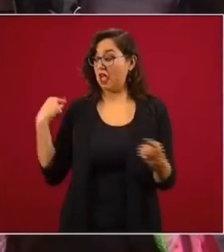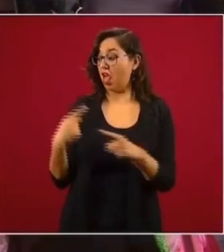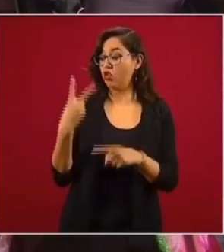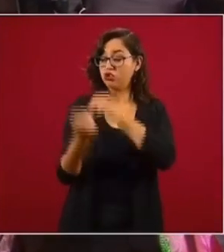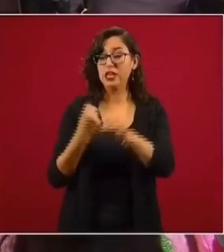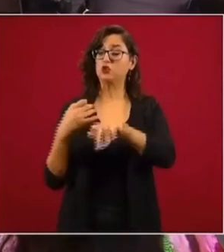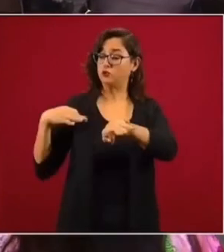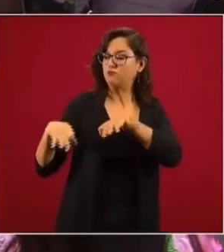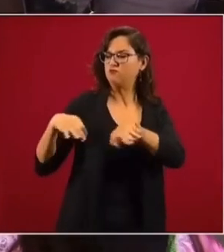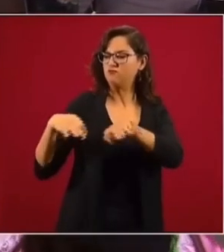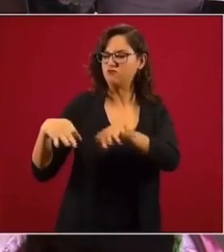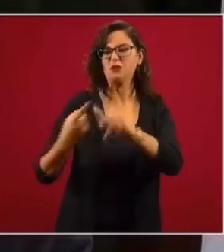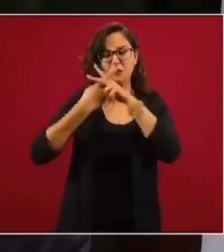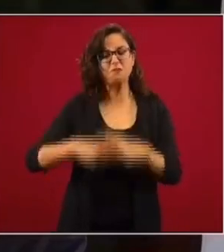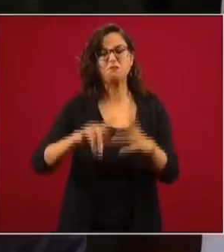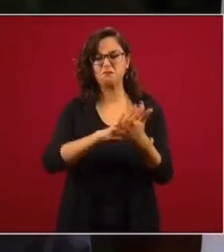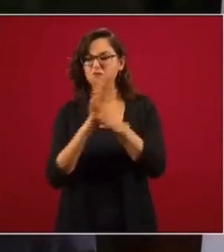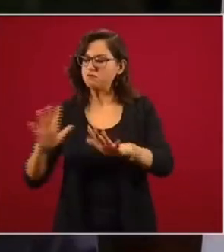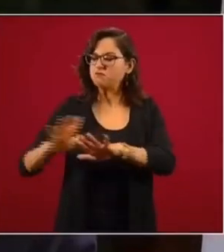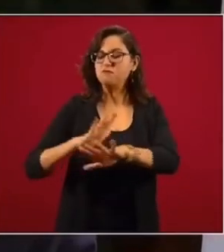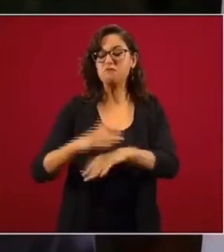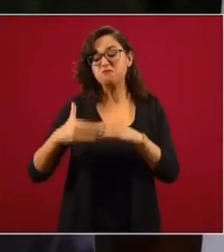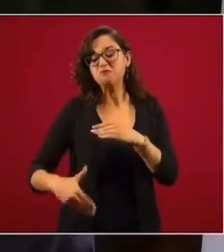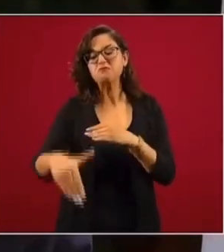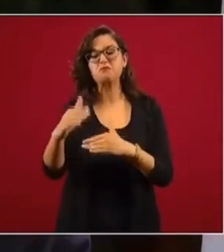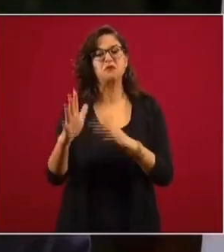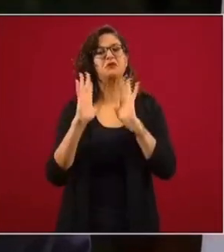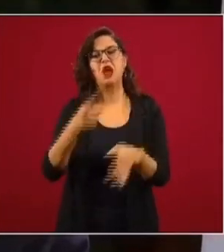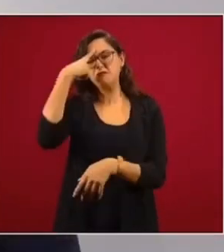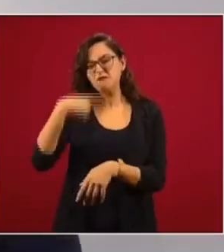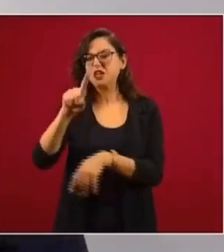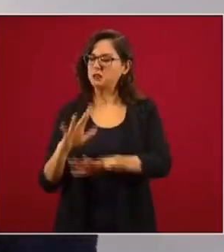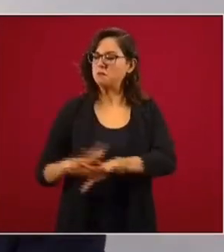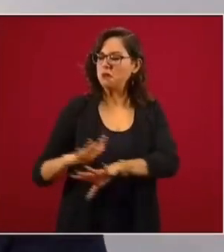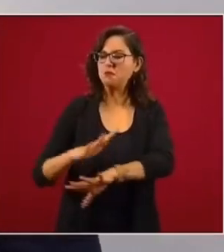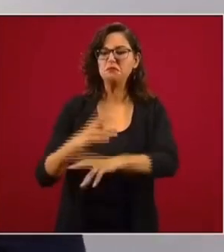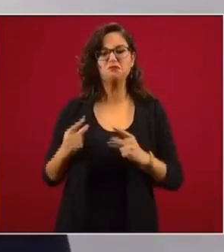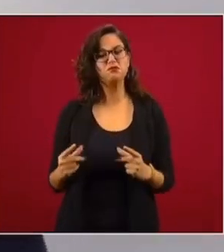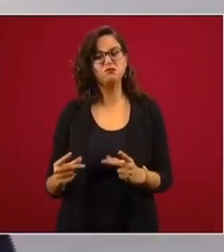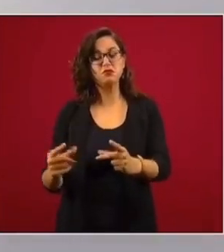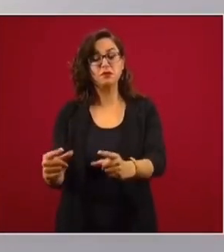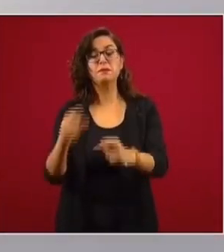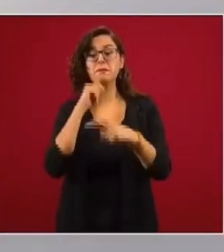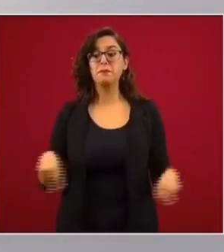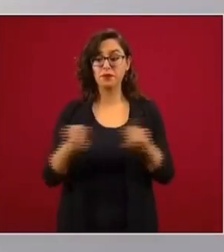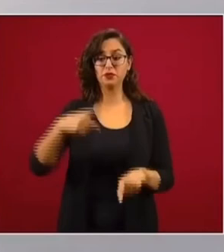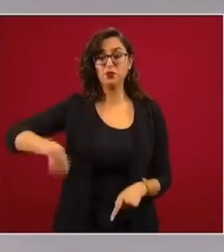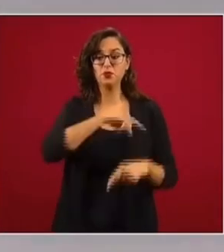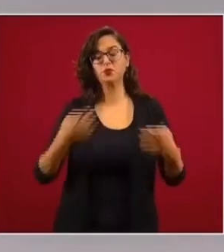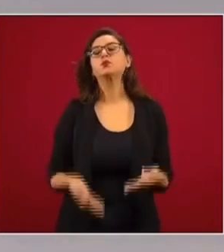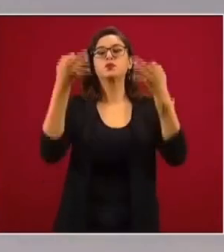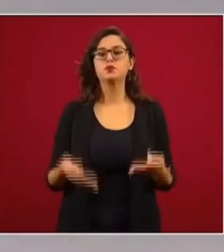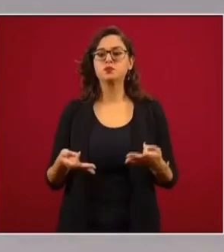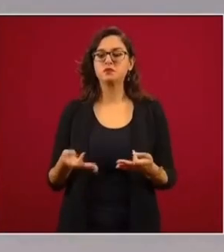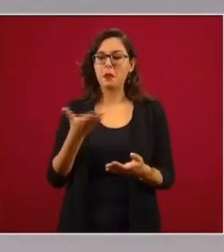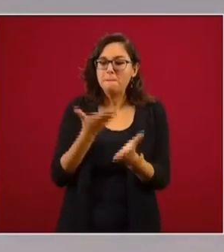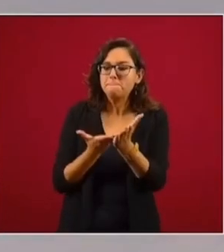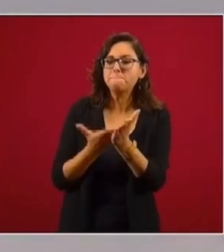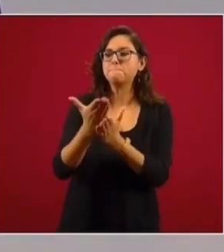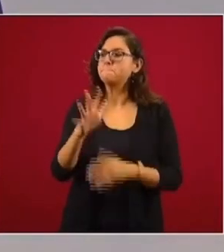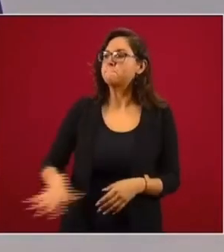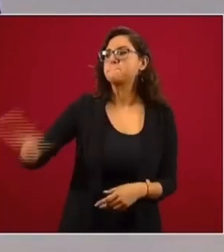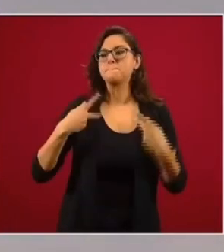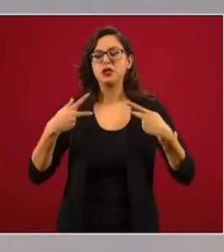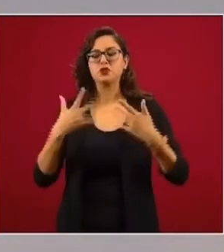cimientos, solo quedará la tarea de terminar la obra de transformación y seguir gobernando con rectitud y amor al pueblo, para contar